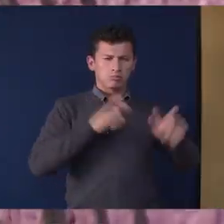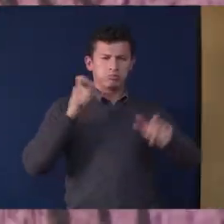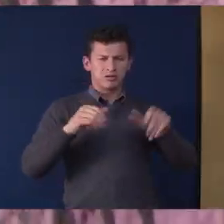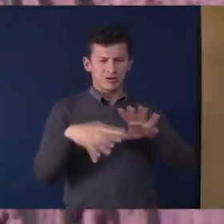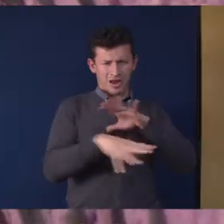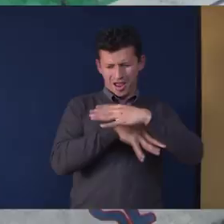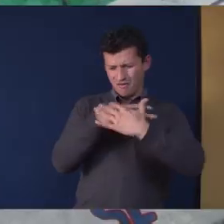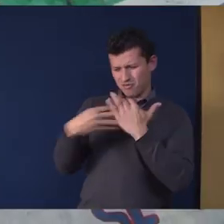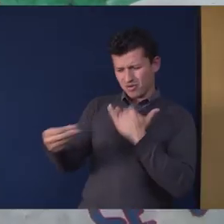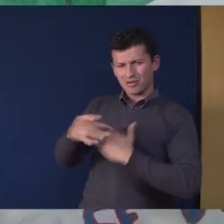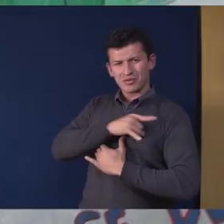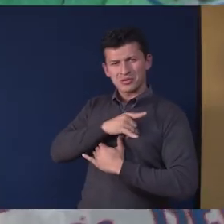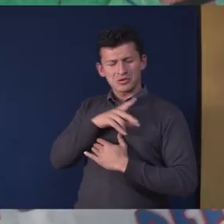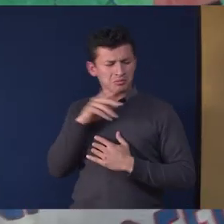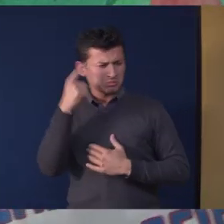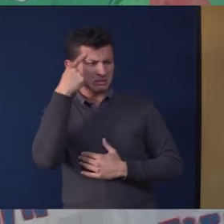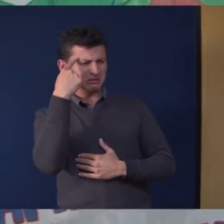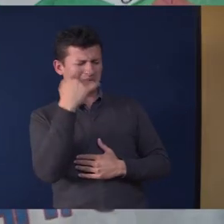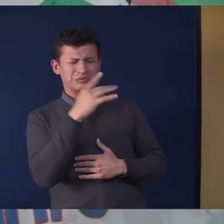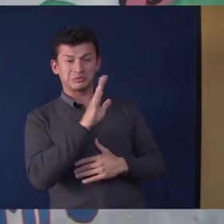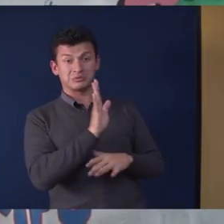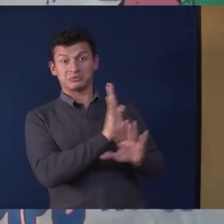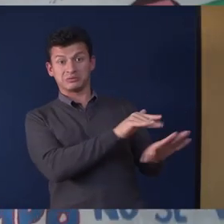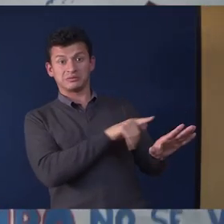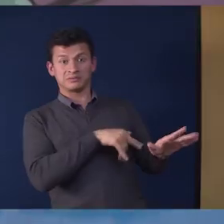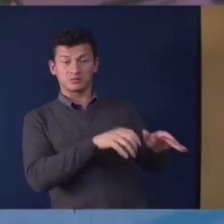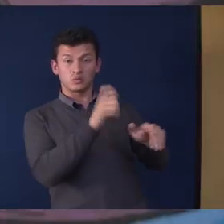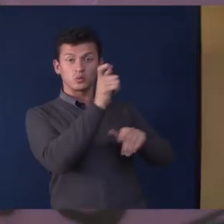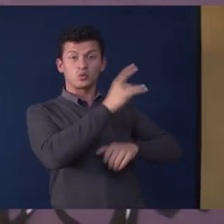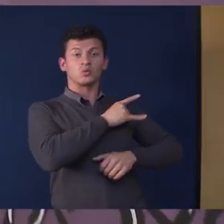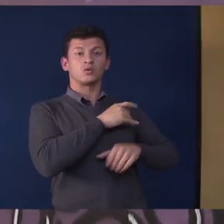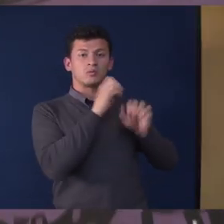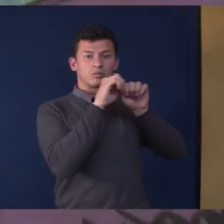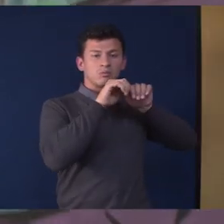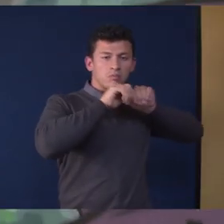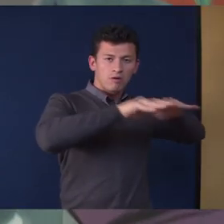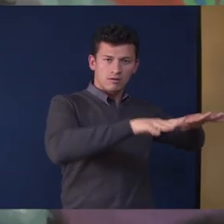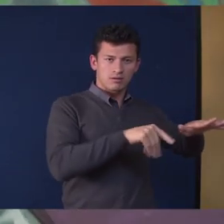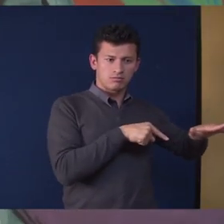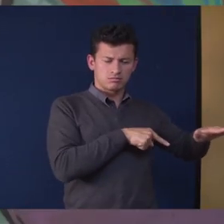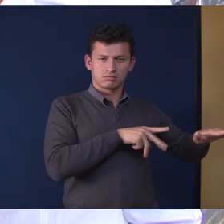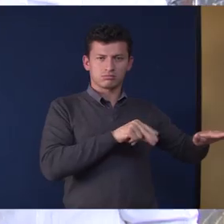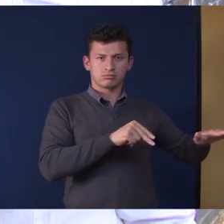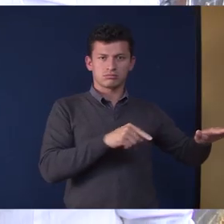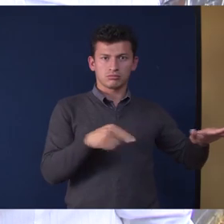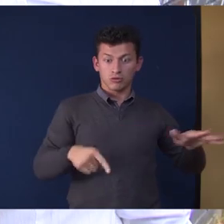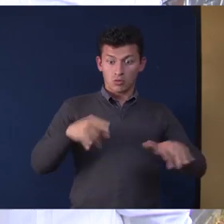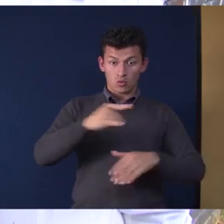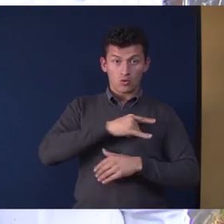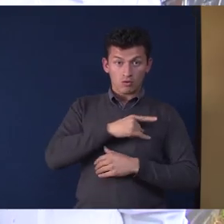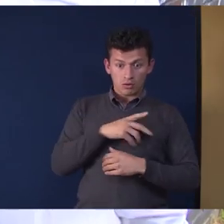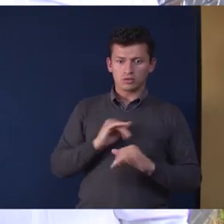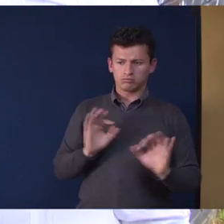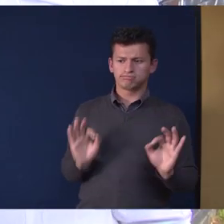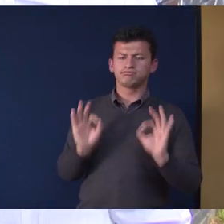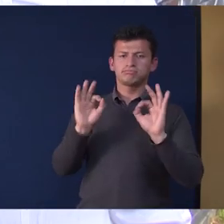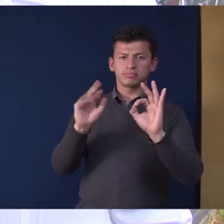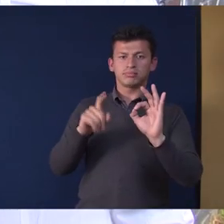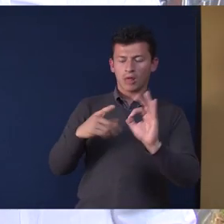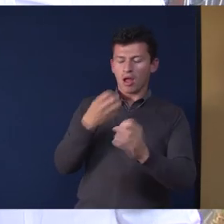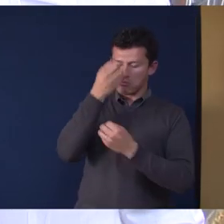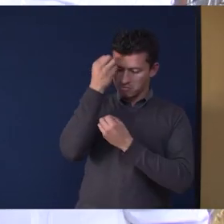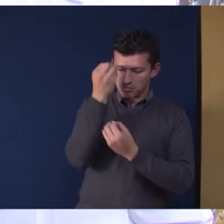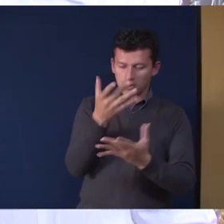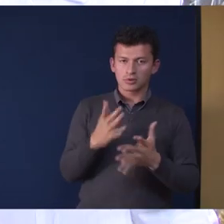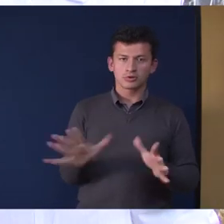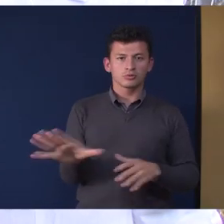concepto tan pobre que tienen afuera de lo público. Somos mucho y valemos mucho para merecernos esto